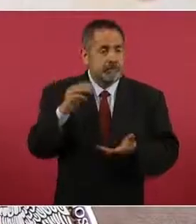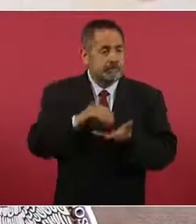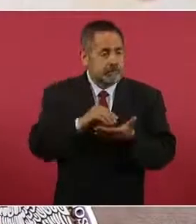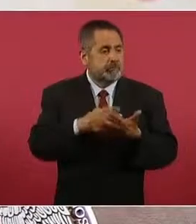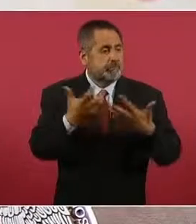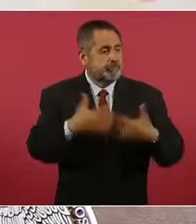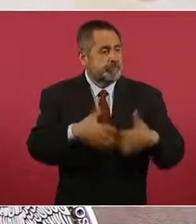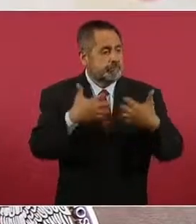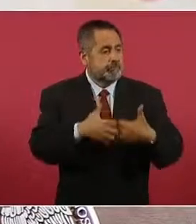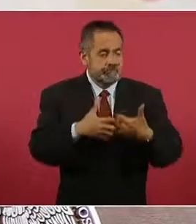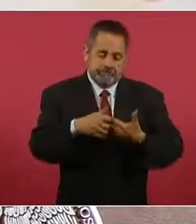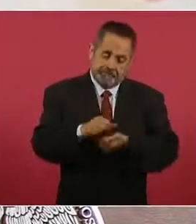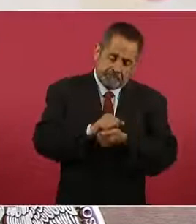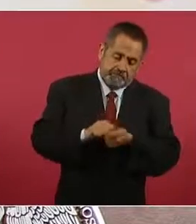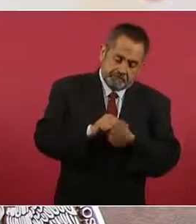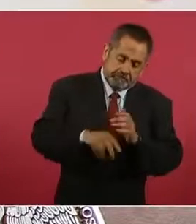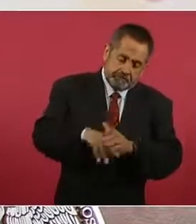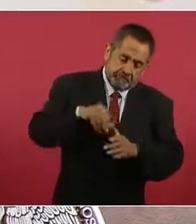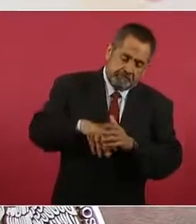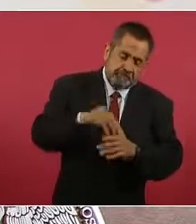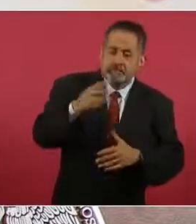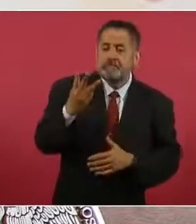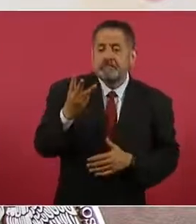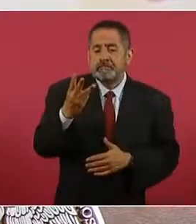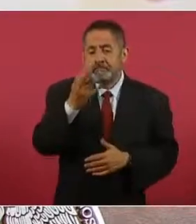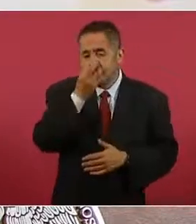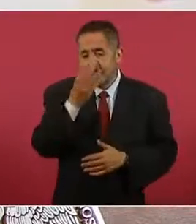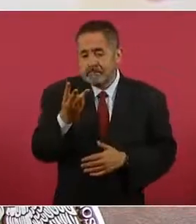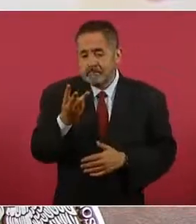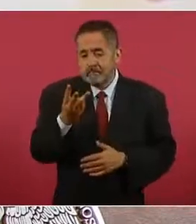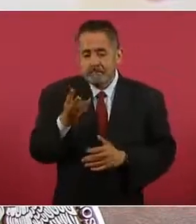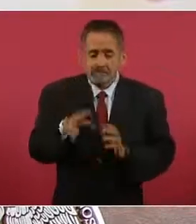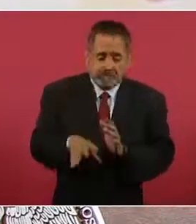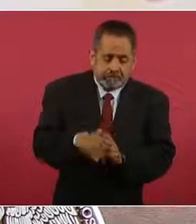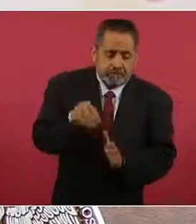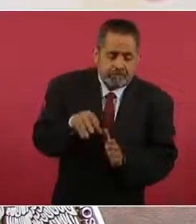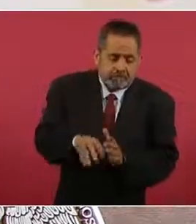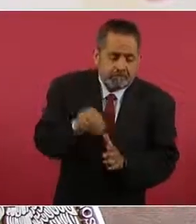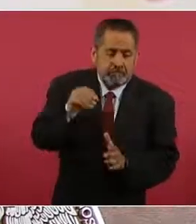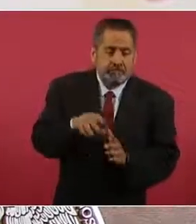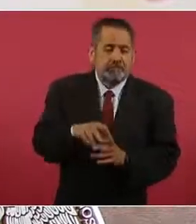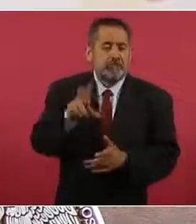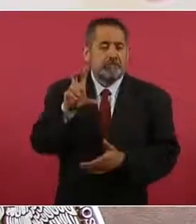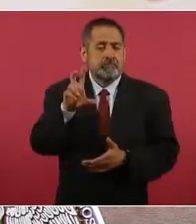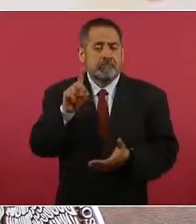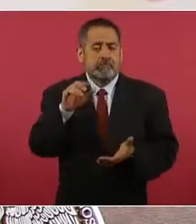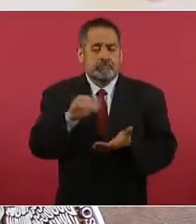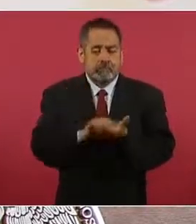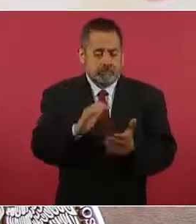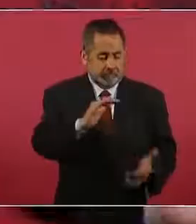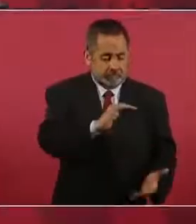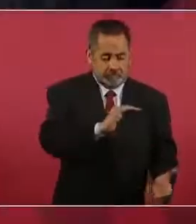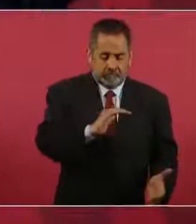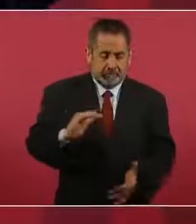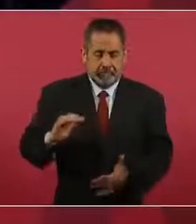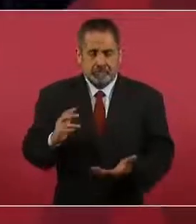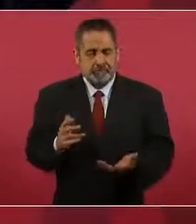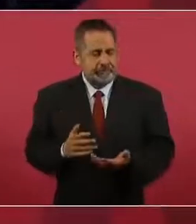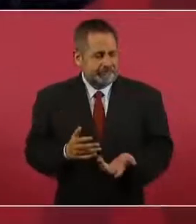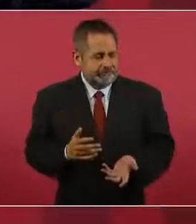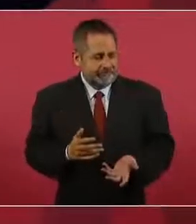y cuando mucho están extrayendo 30 mil barriles. Y engañaron